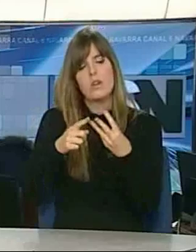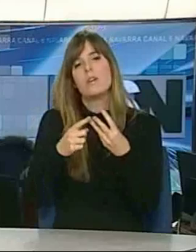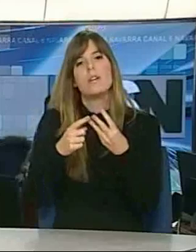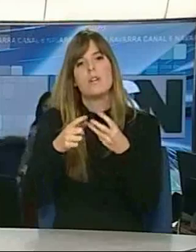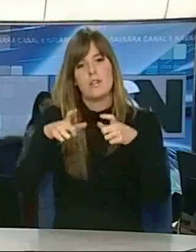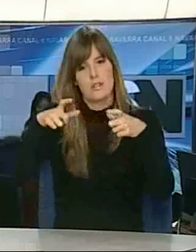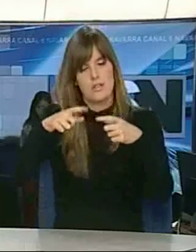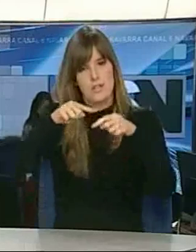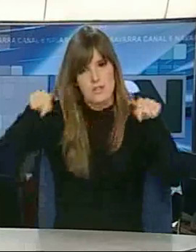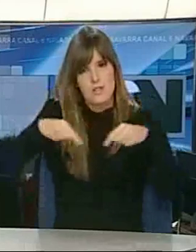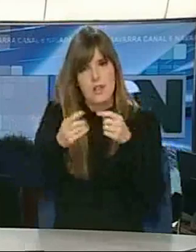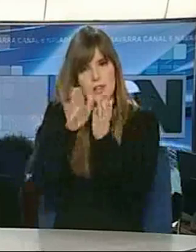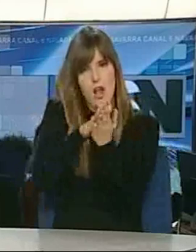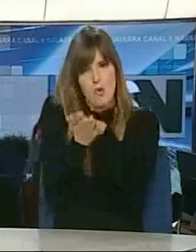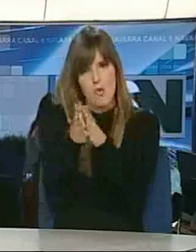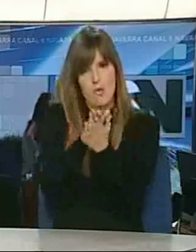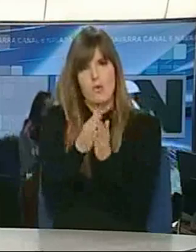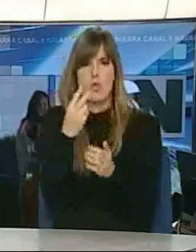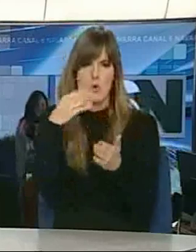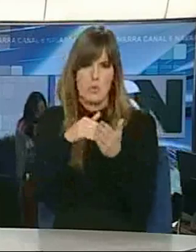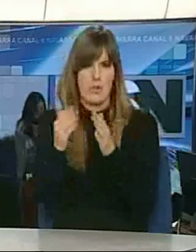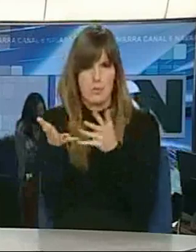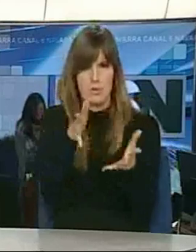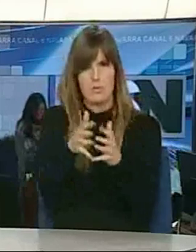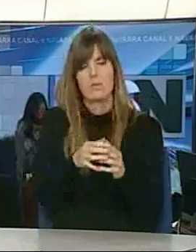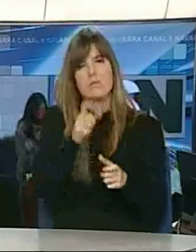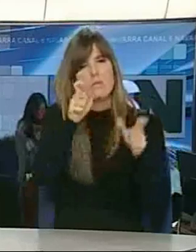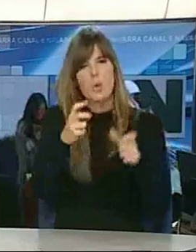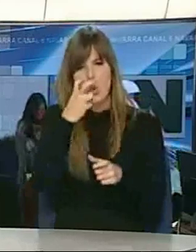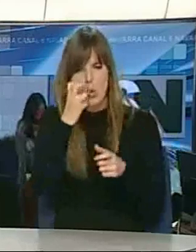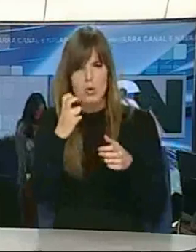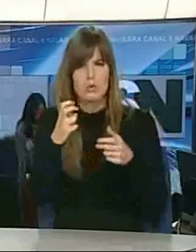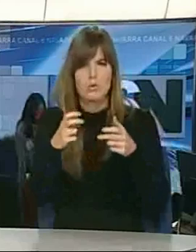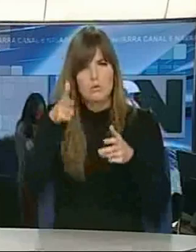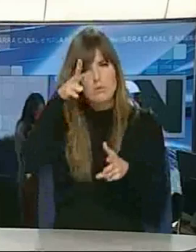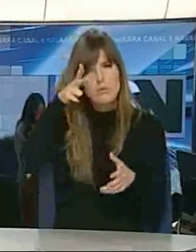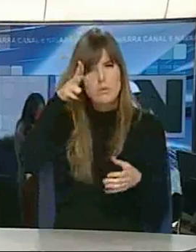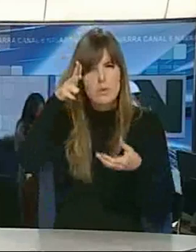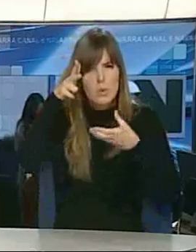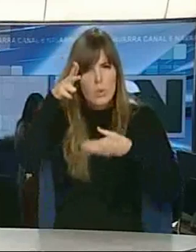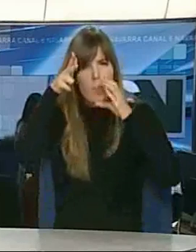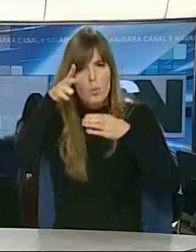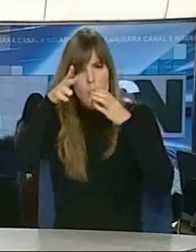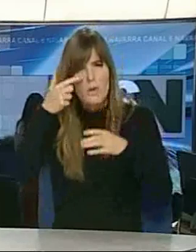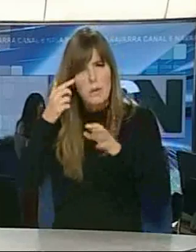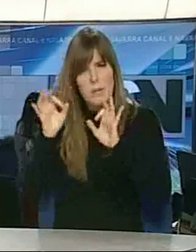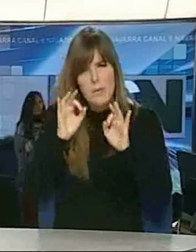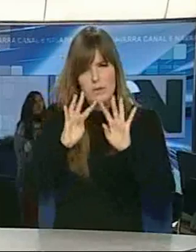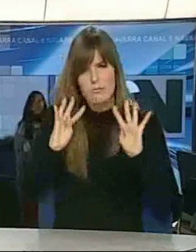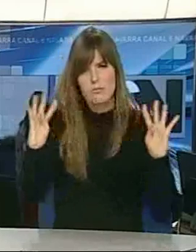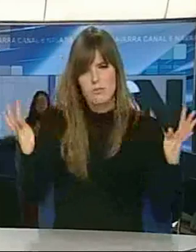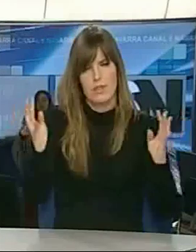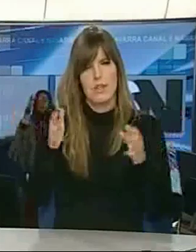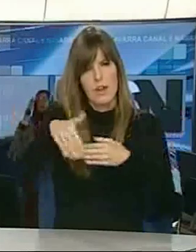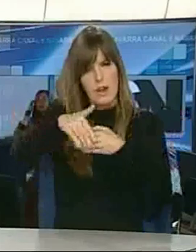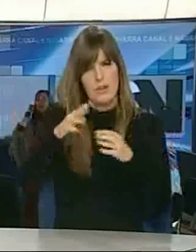también han hecho unos 2.000. Los curiosos con cámara y talo o caldo en la mano se iban arremolinando en las calles